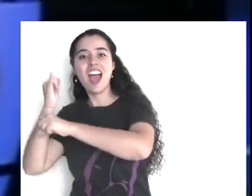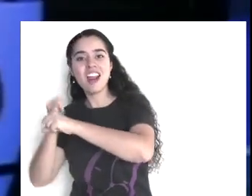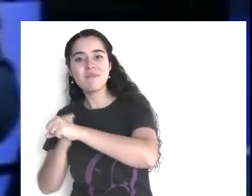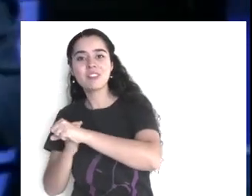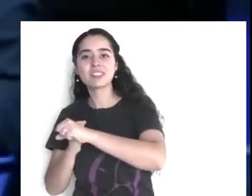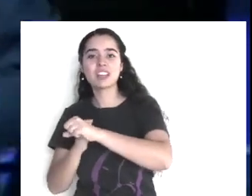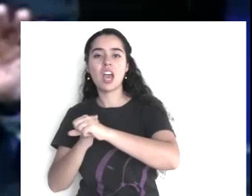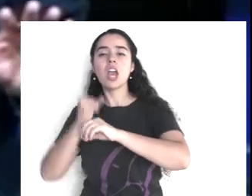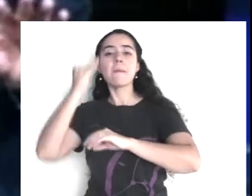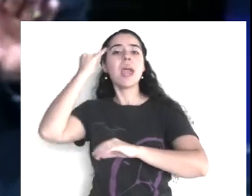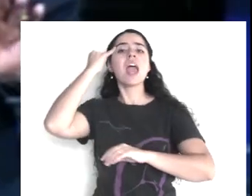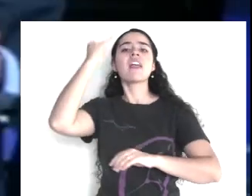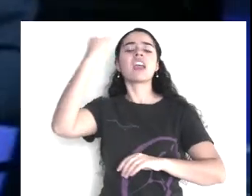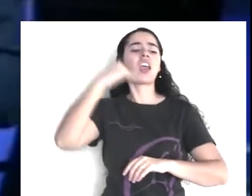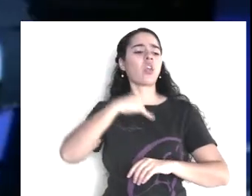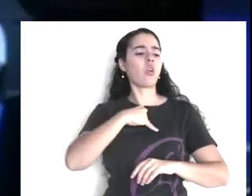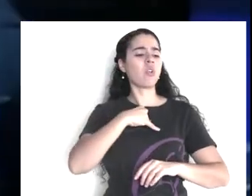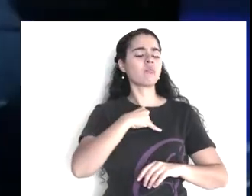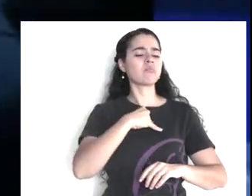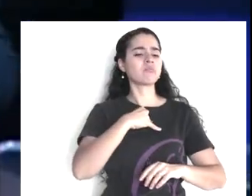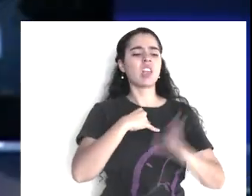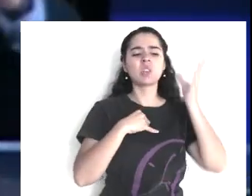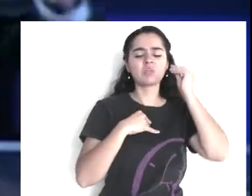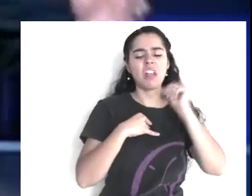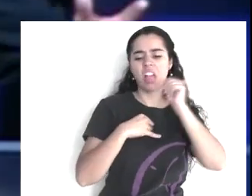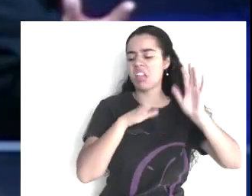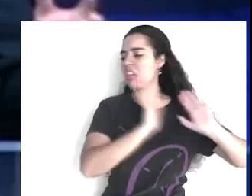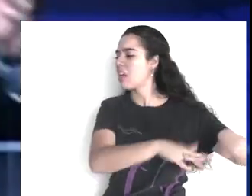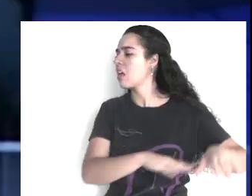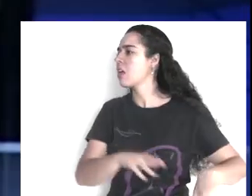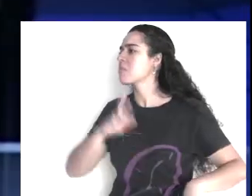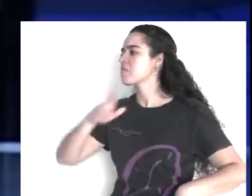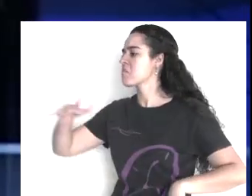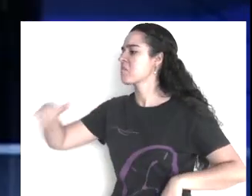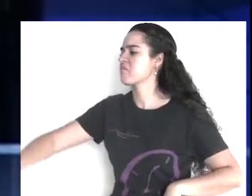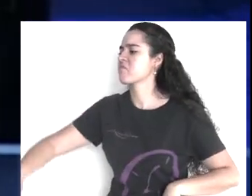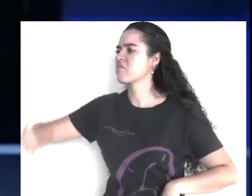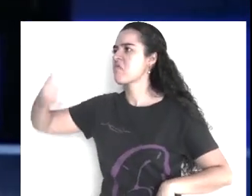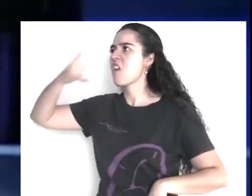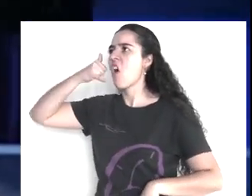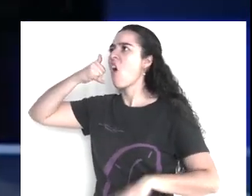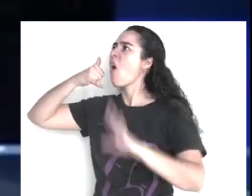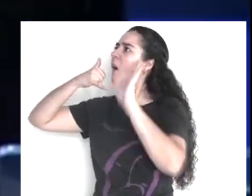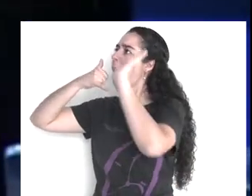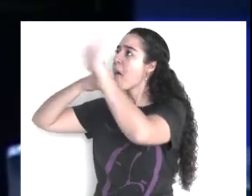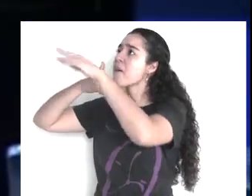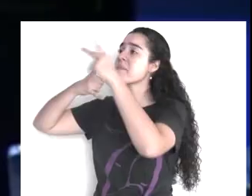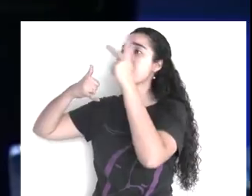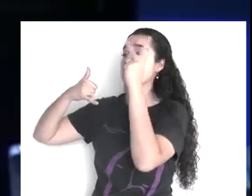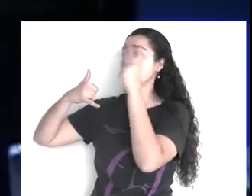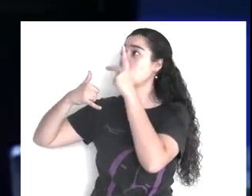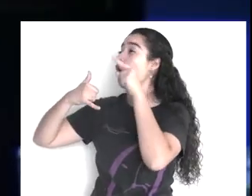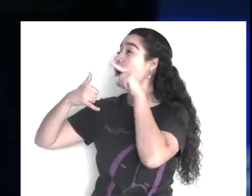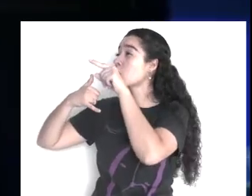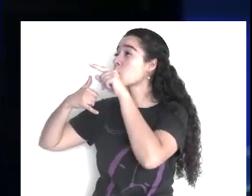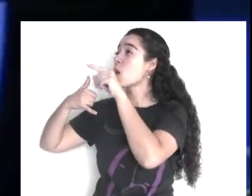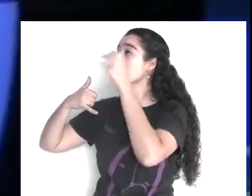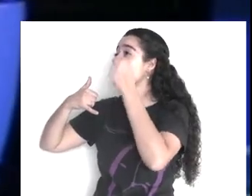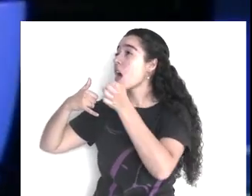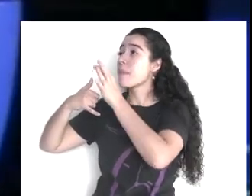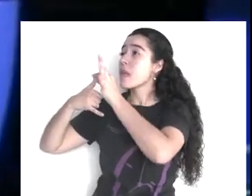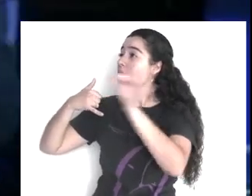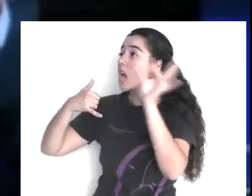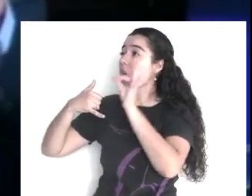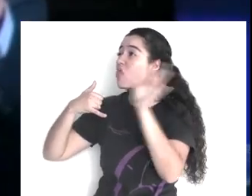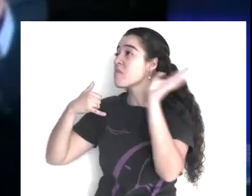lo damos por un hecho, no lo escuchamos, no tengo evidencias, aparenta la acusación ser verdadera, etcétera, etcétera, y yo le mando un correo, le